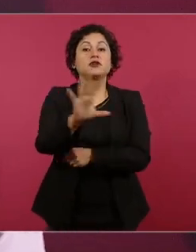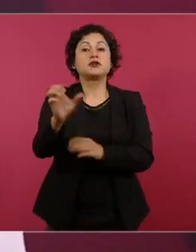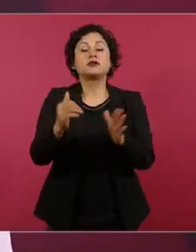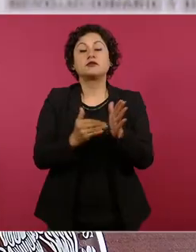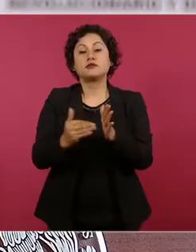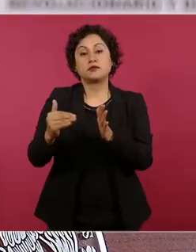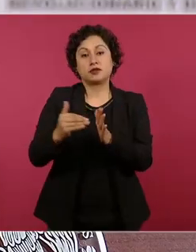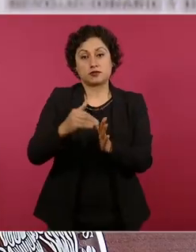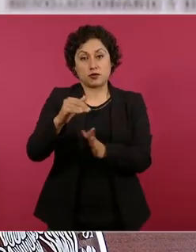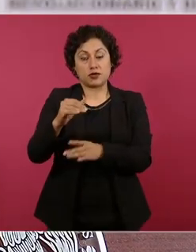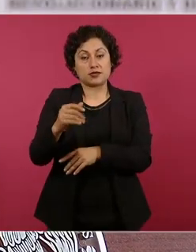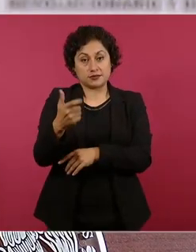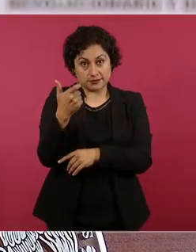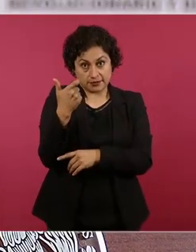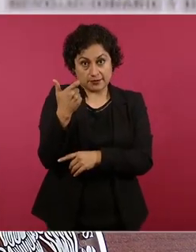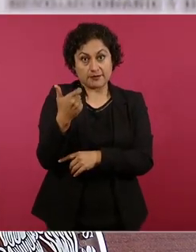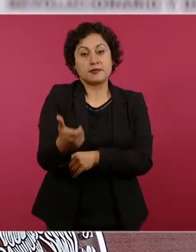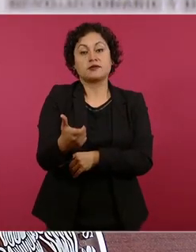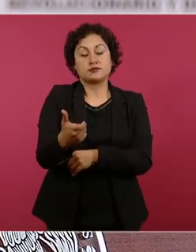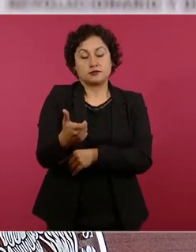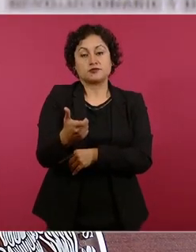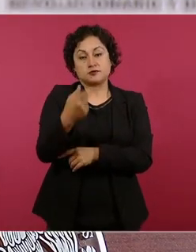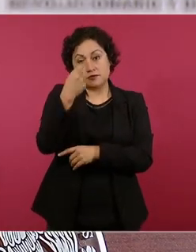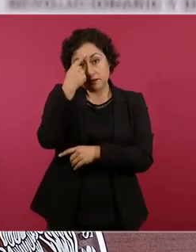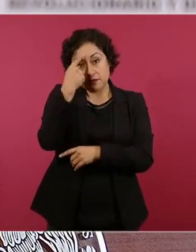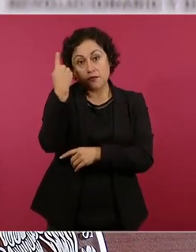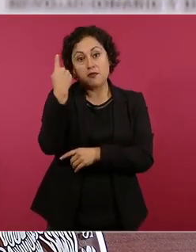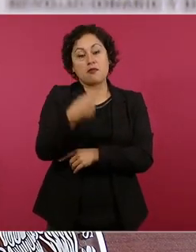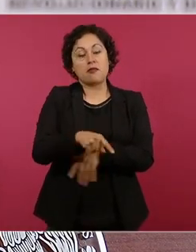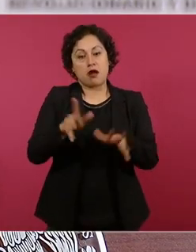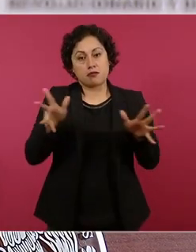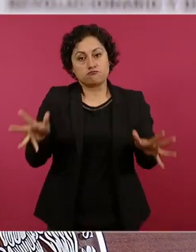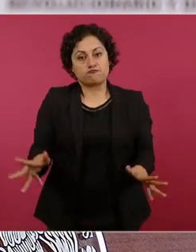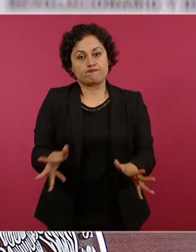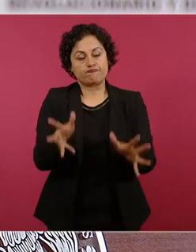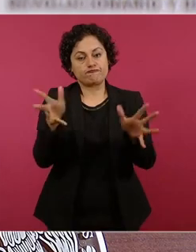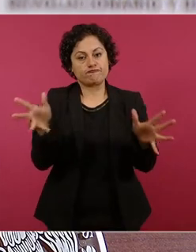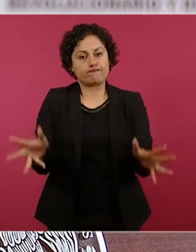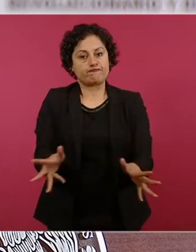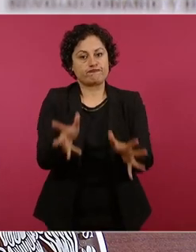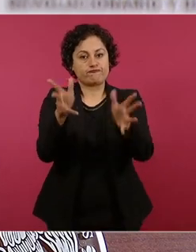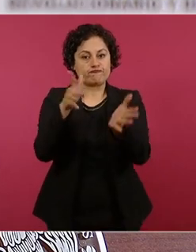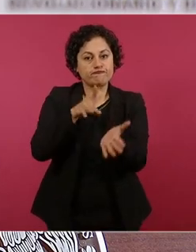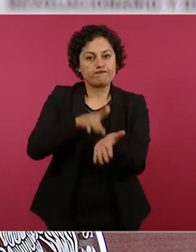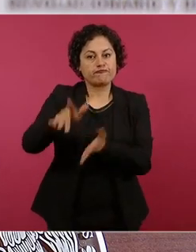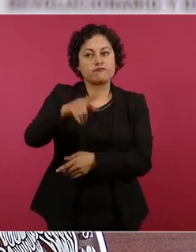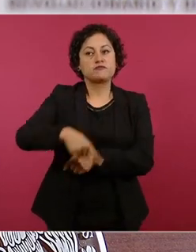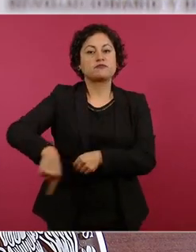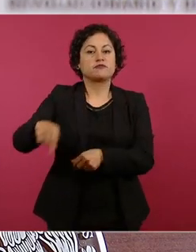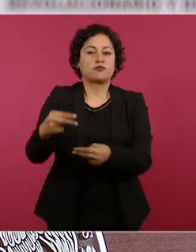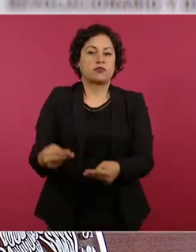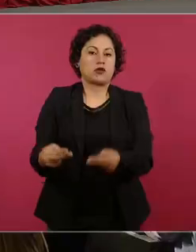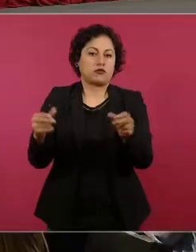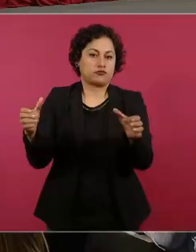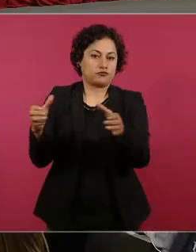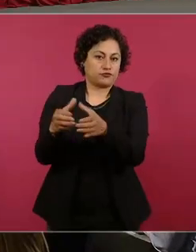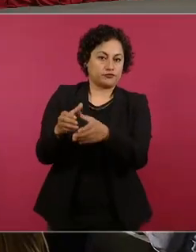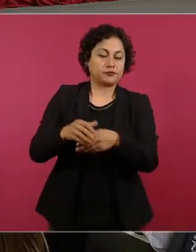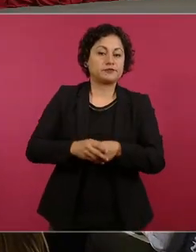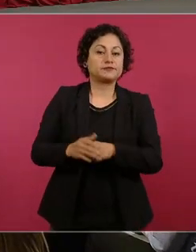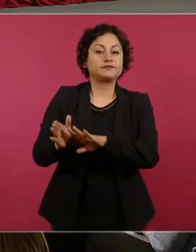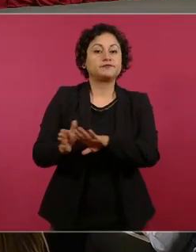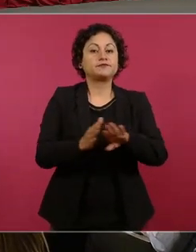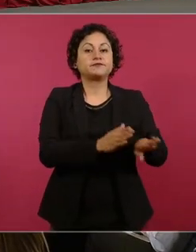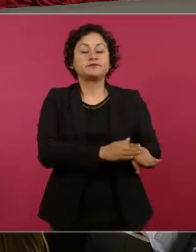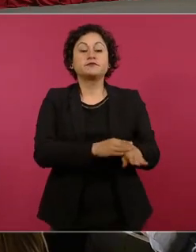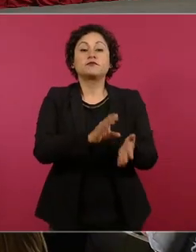para esta reactivación económica del pequeño comercio. En el caso de créditos